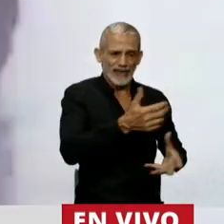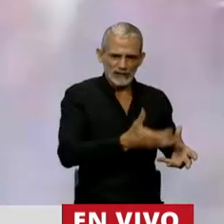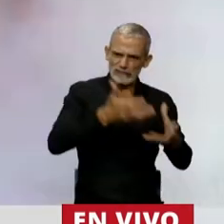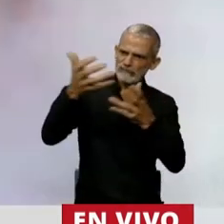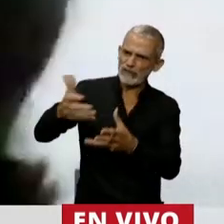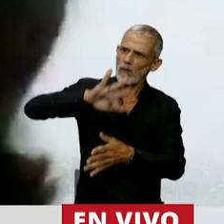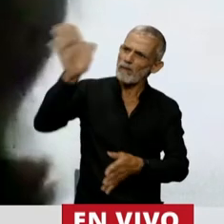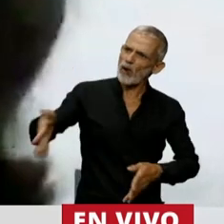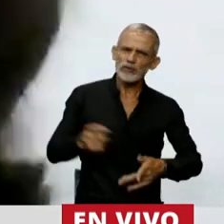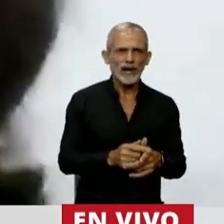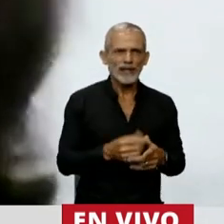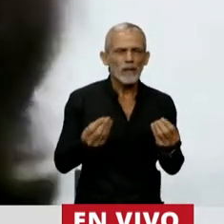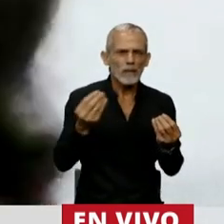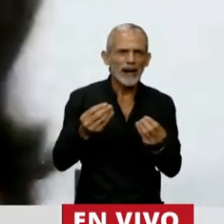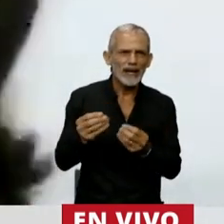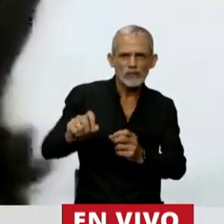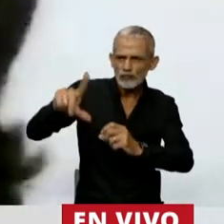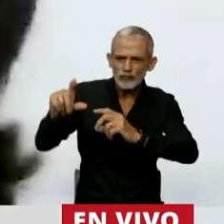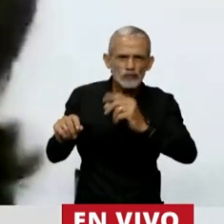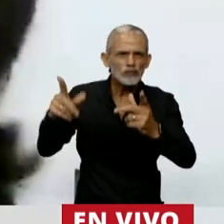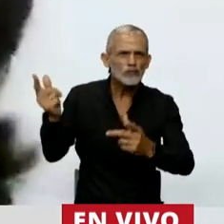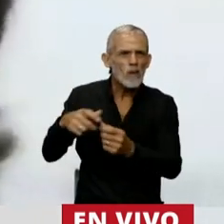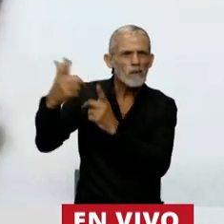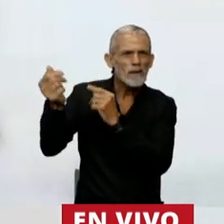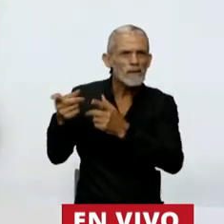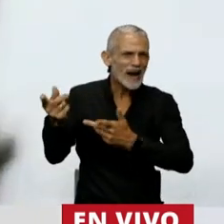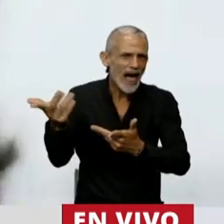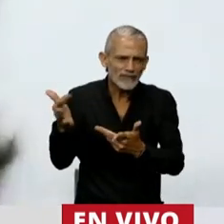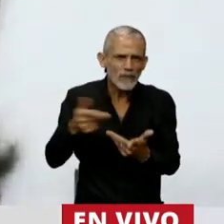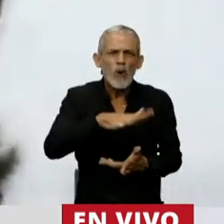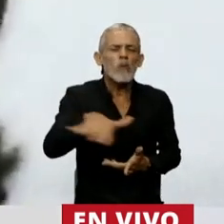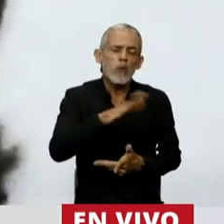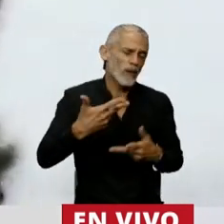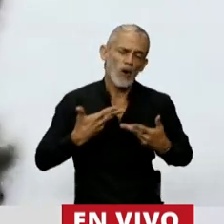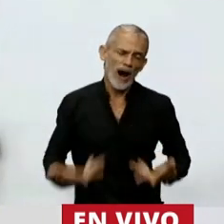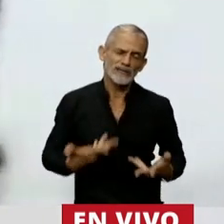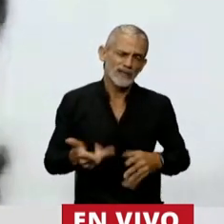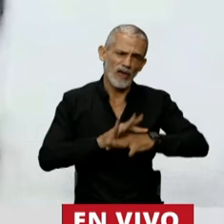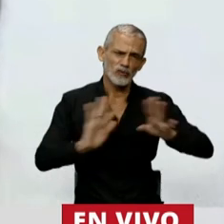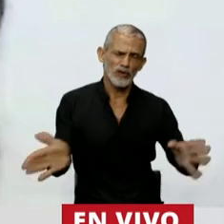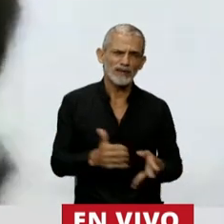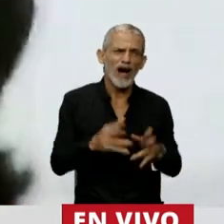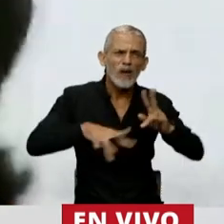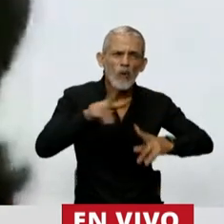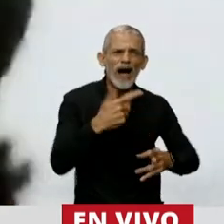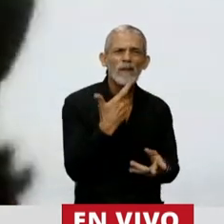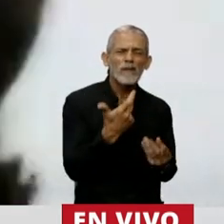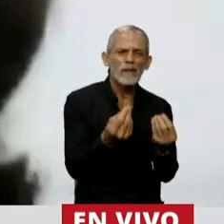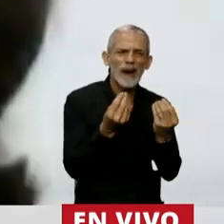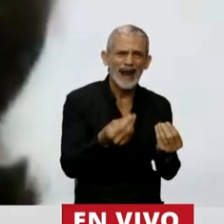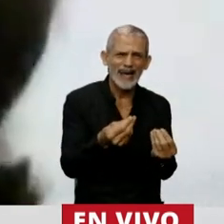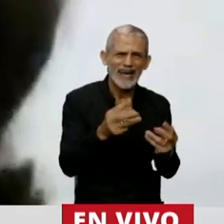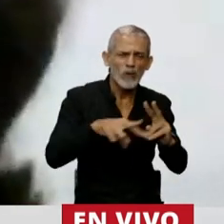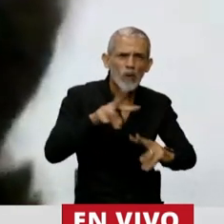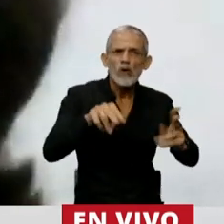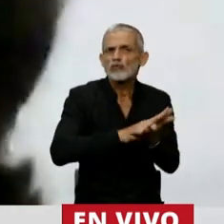con la esperanza de brotes y trimestres inalcanzados. Pero el pueblo se cansó de buscar piedras que no conducen a nada